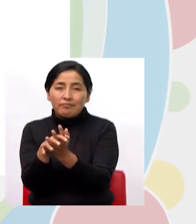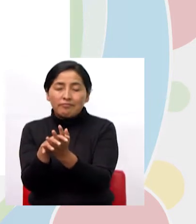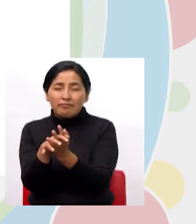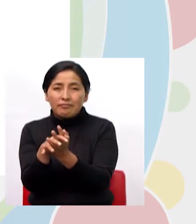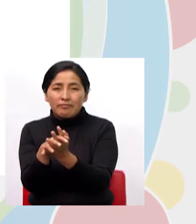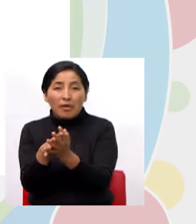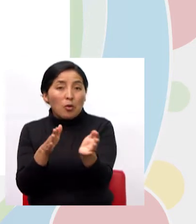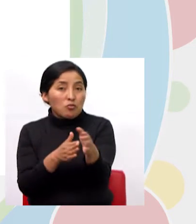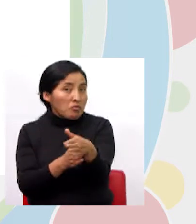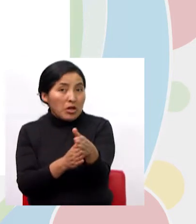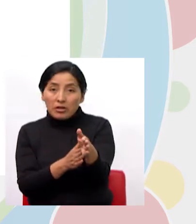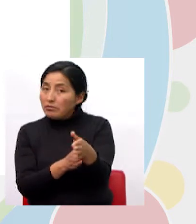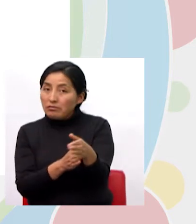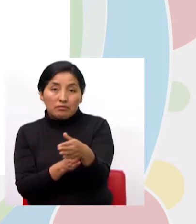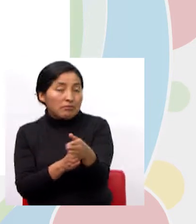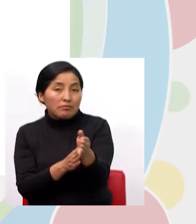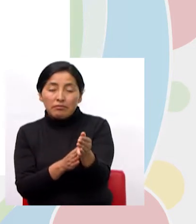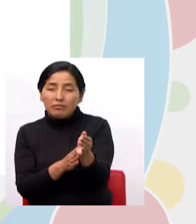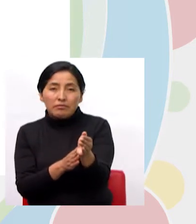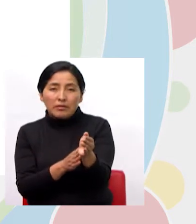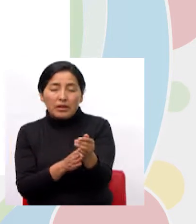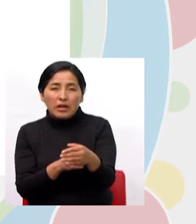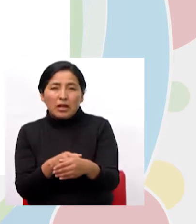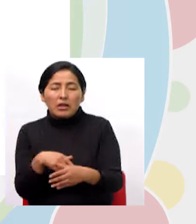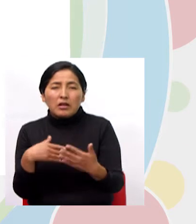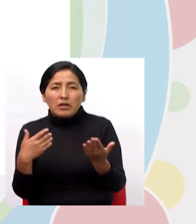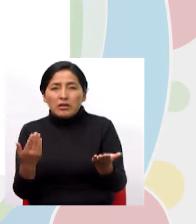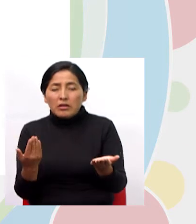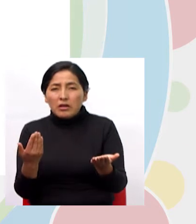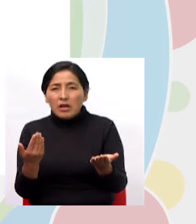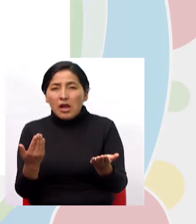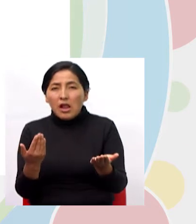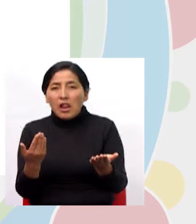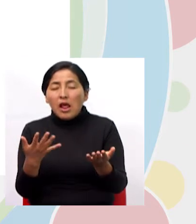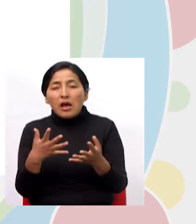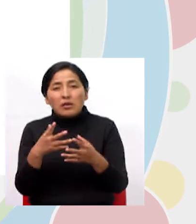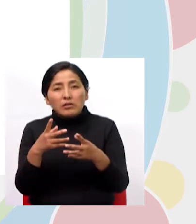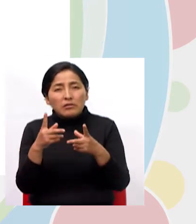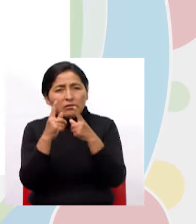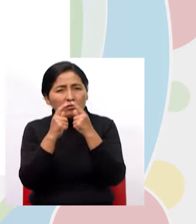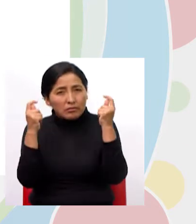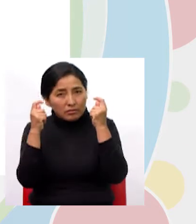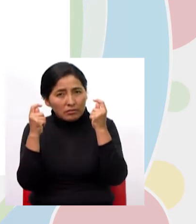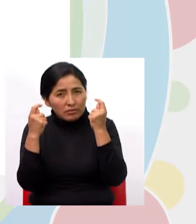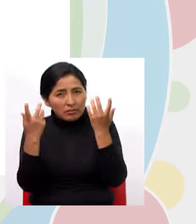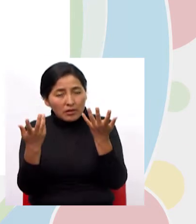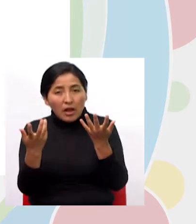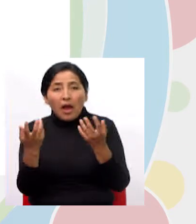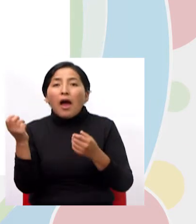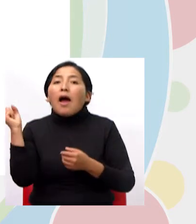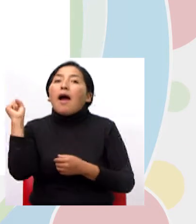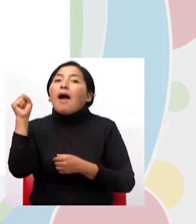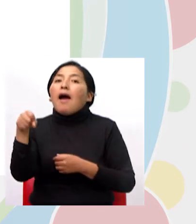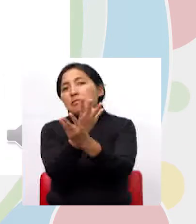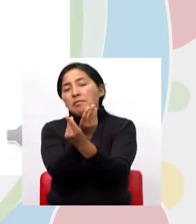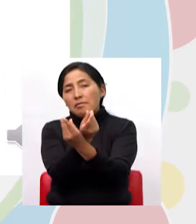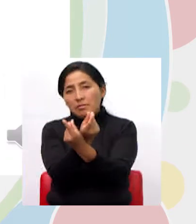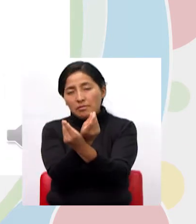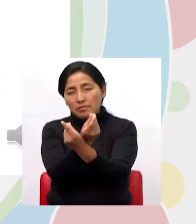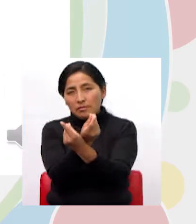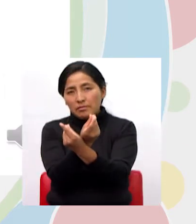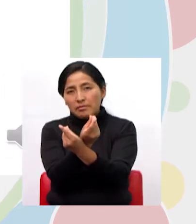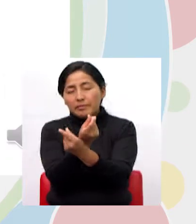un pez tampoco será el jaguar sí muy bien